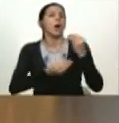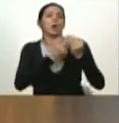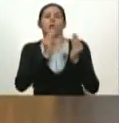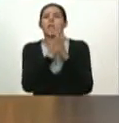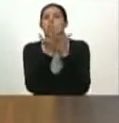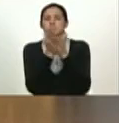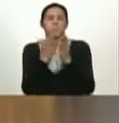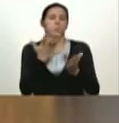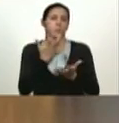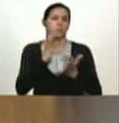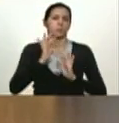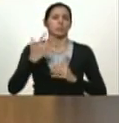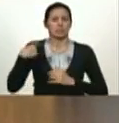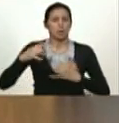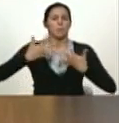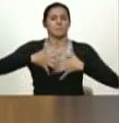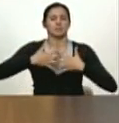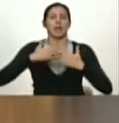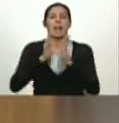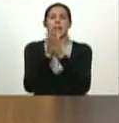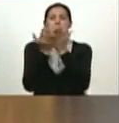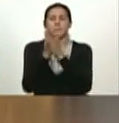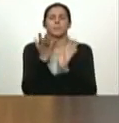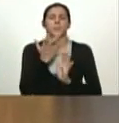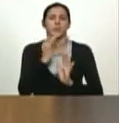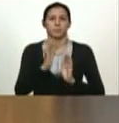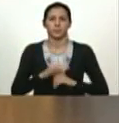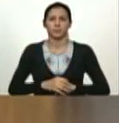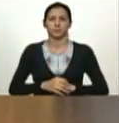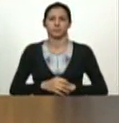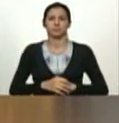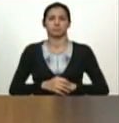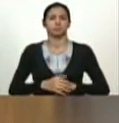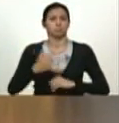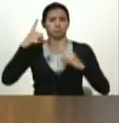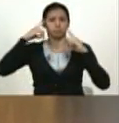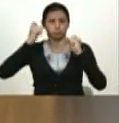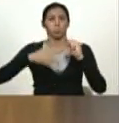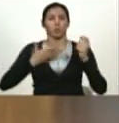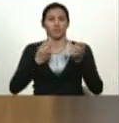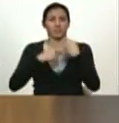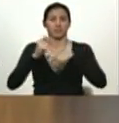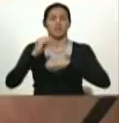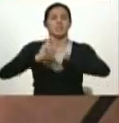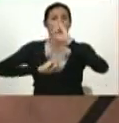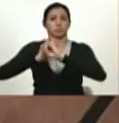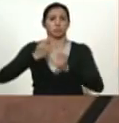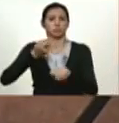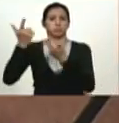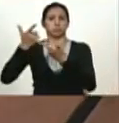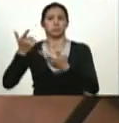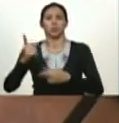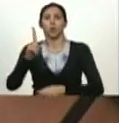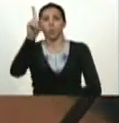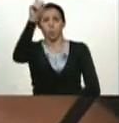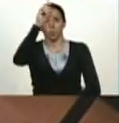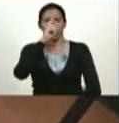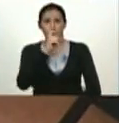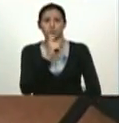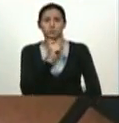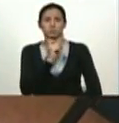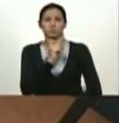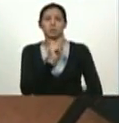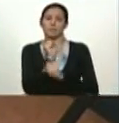buenos libros y tengo una industria y capacidad de competencia internacional bueno yo puedo durar un año para poder exportar este libro